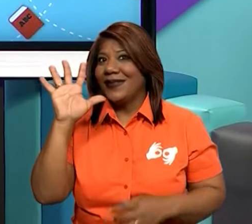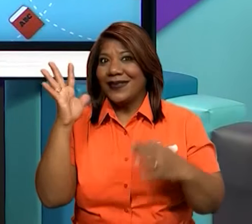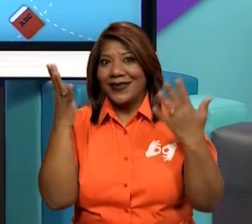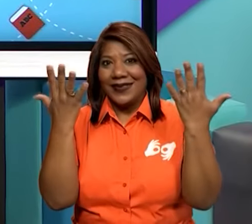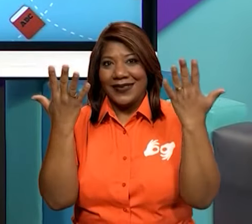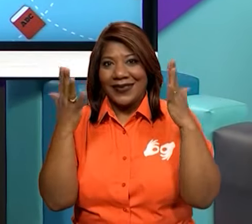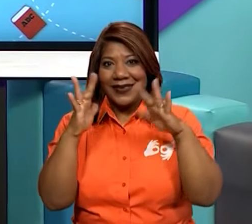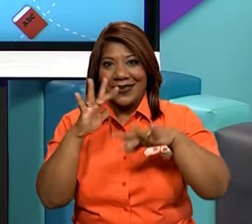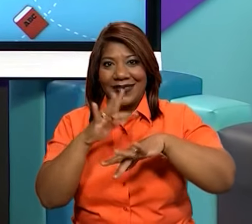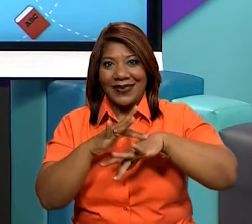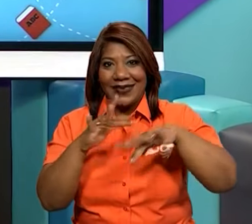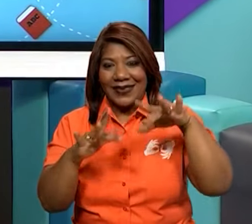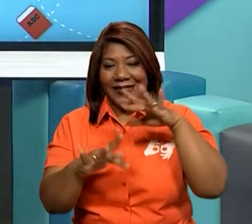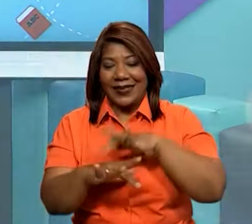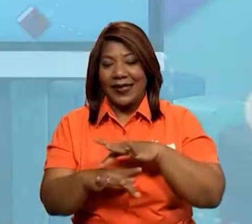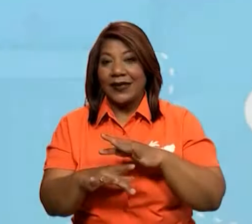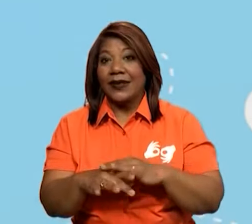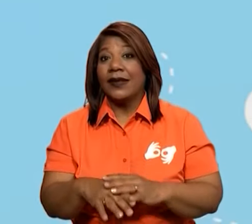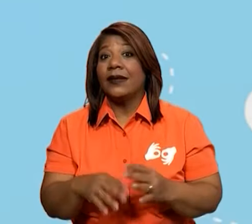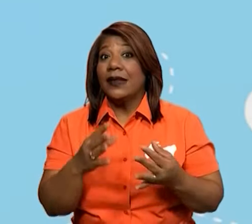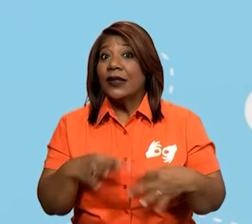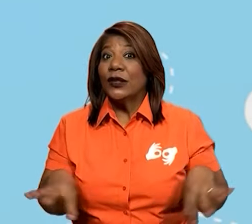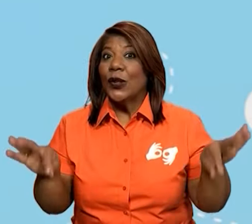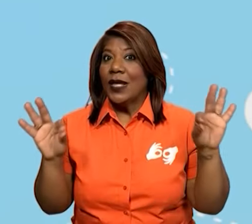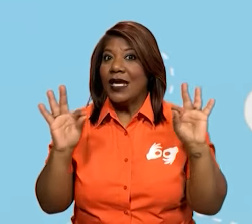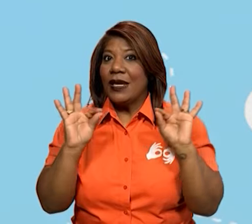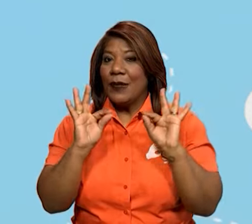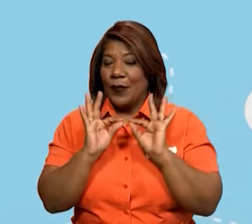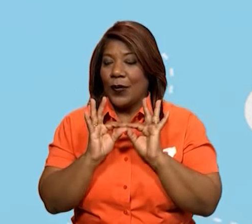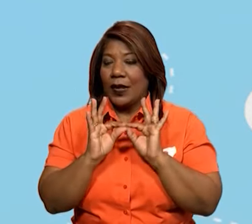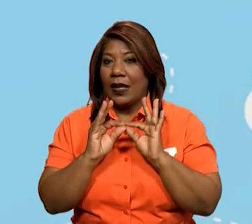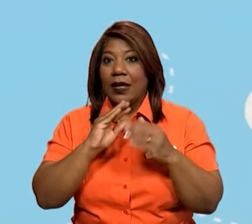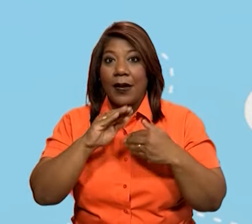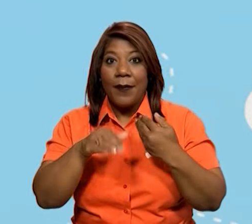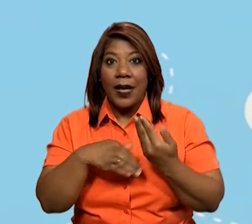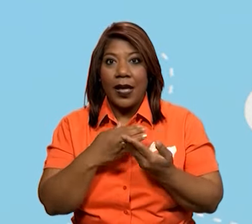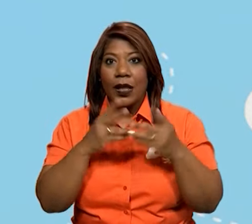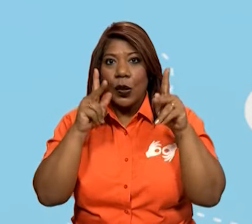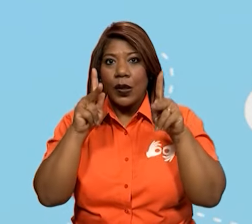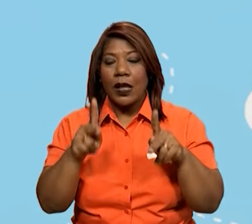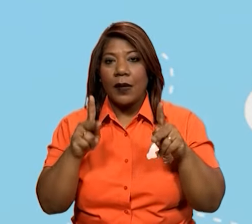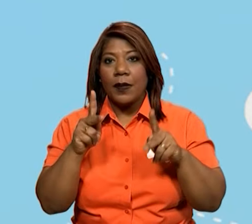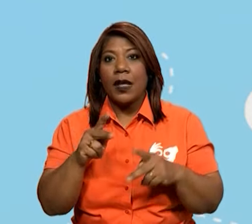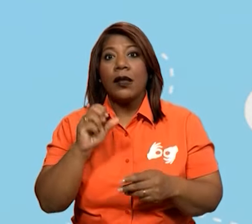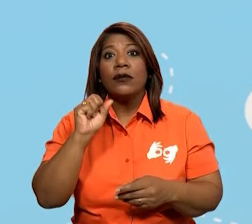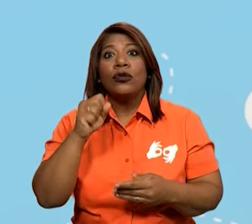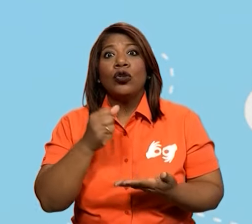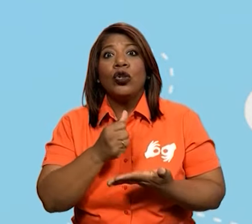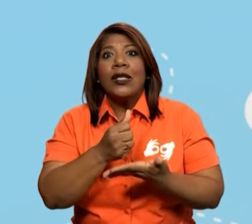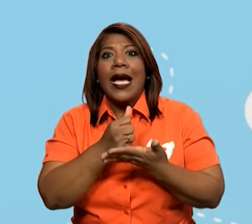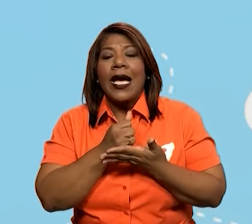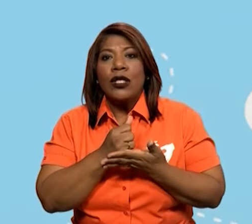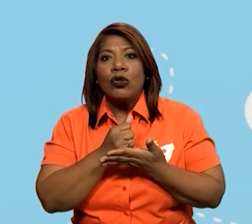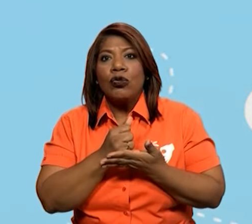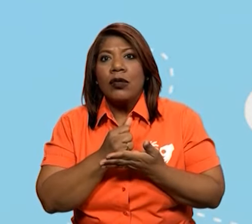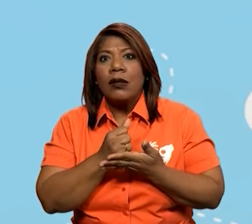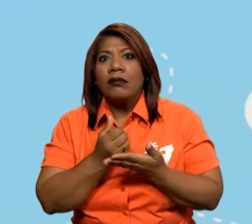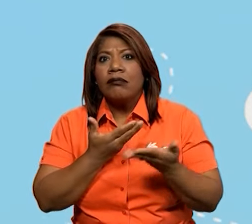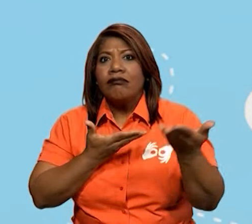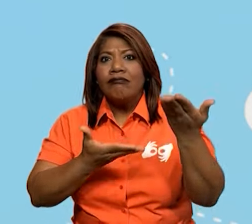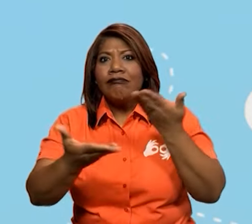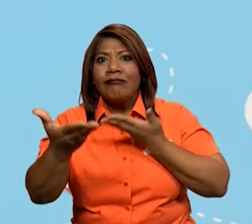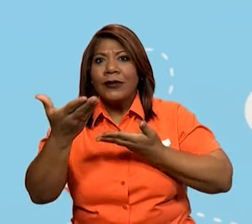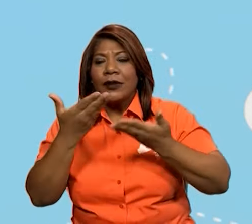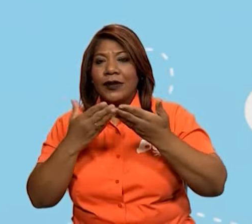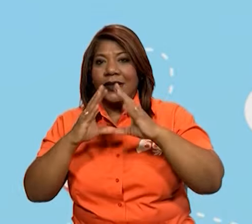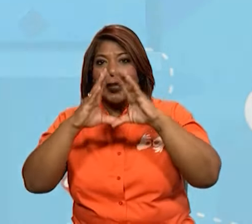Los sentidos son importantes porque nos permiten conocer y relacionarnos con el mundo en